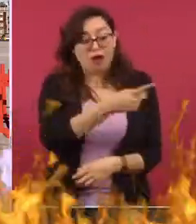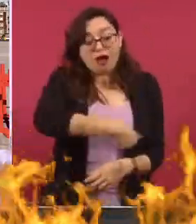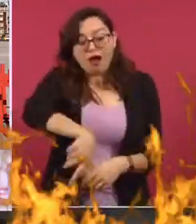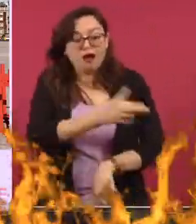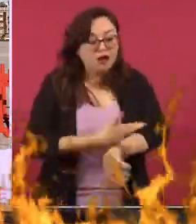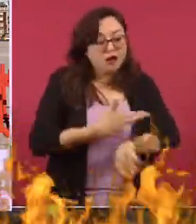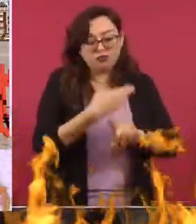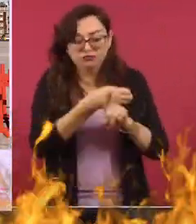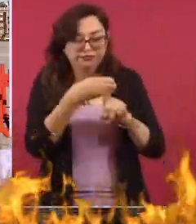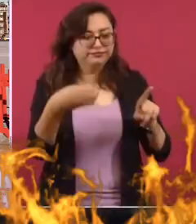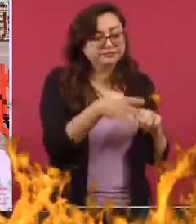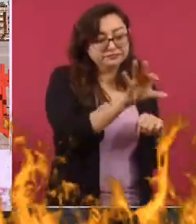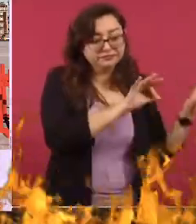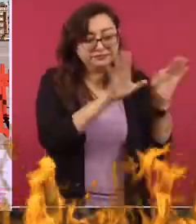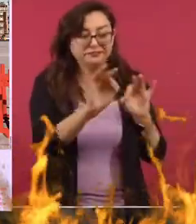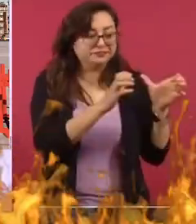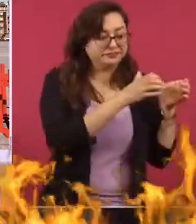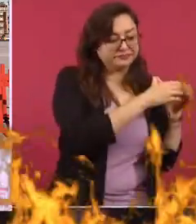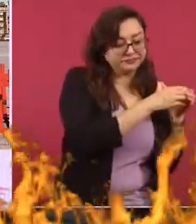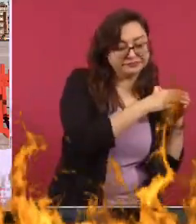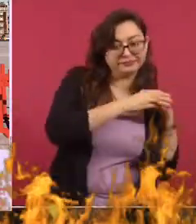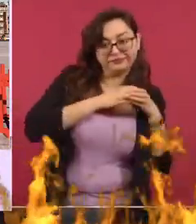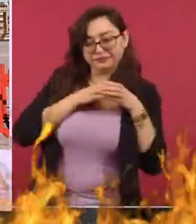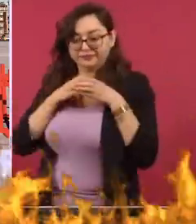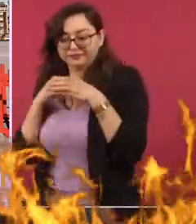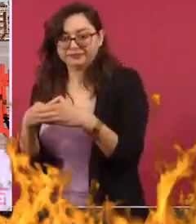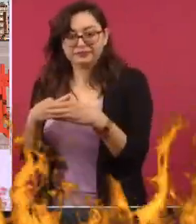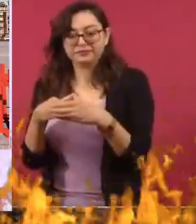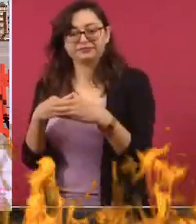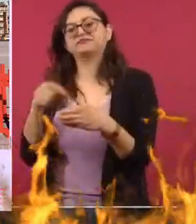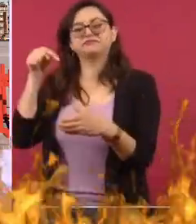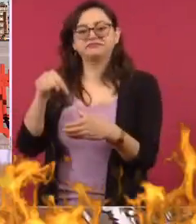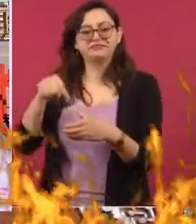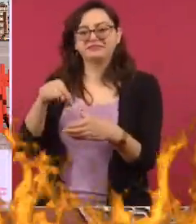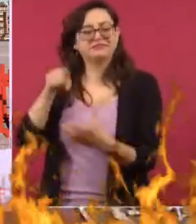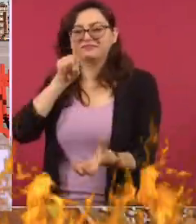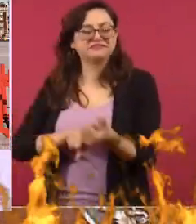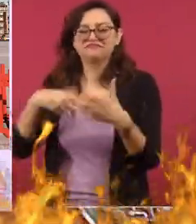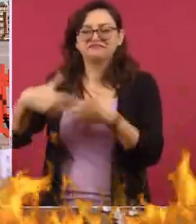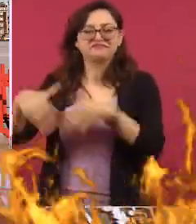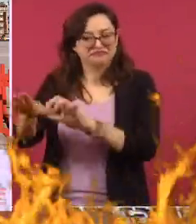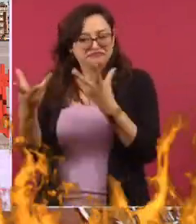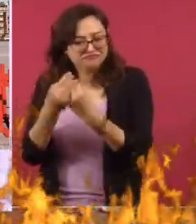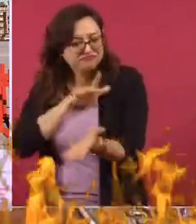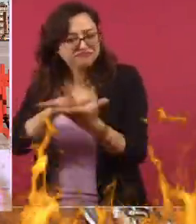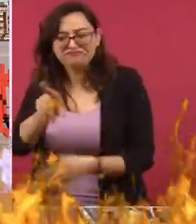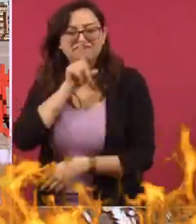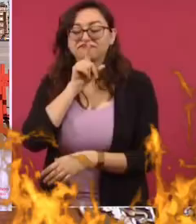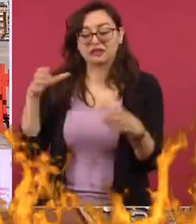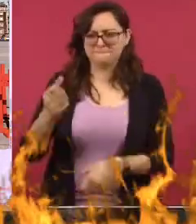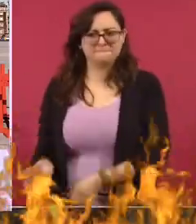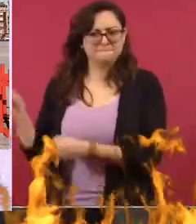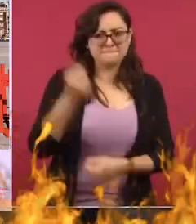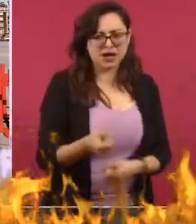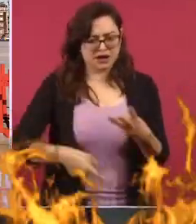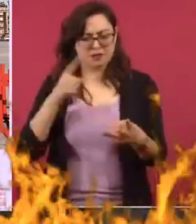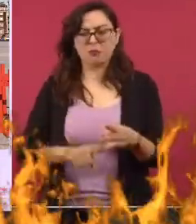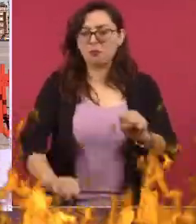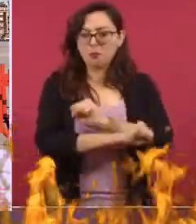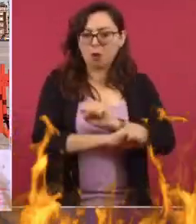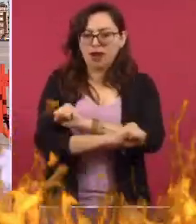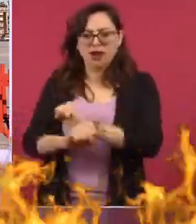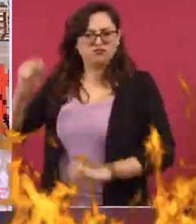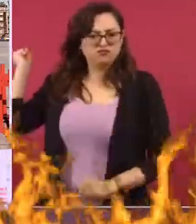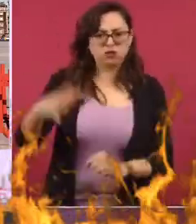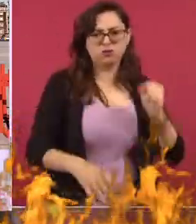algunas mujeres que traen sopletes, que traen martillos, marros, bombas, monotop.